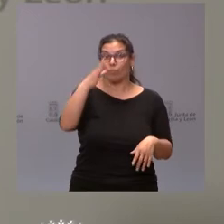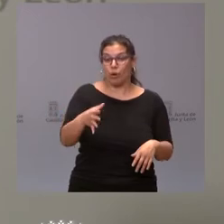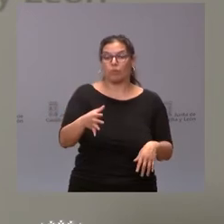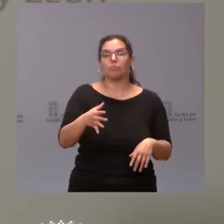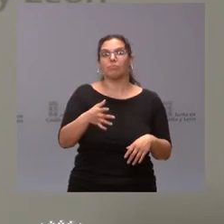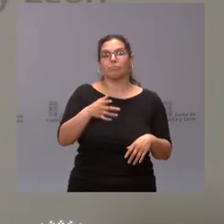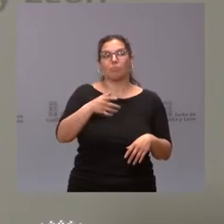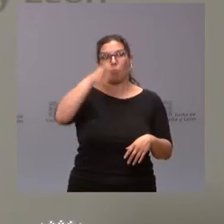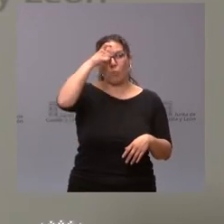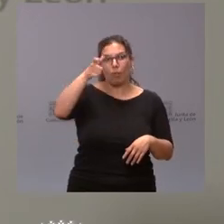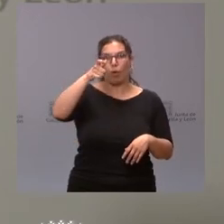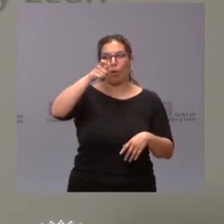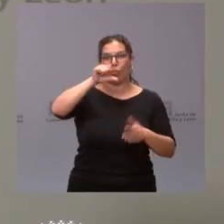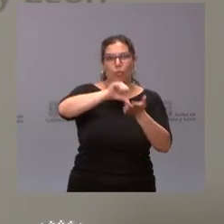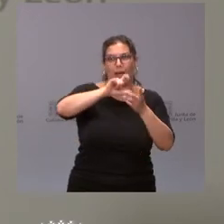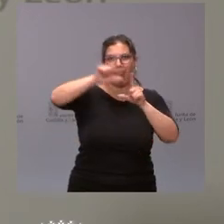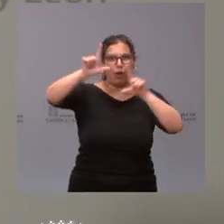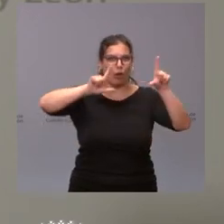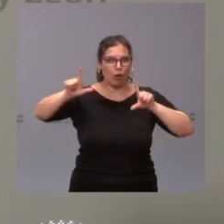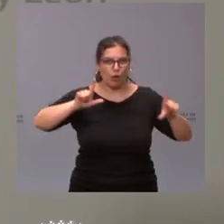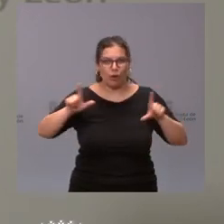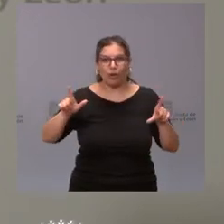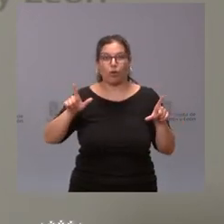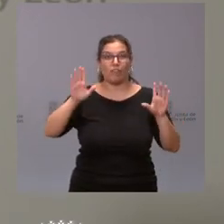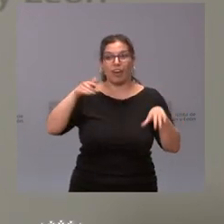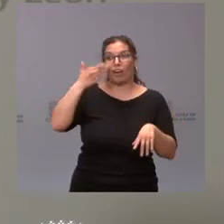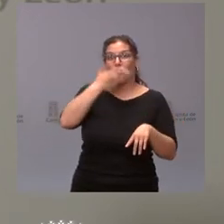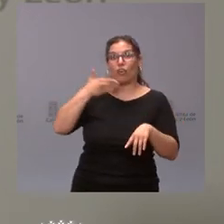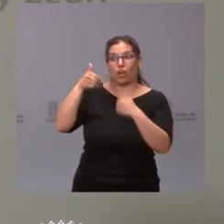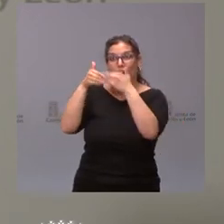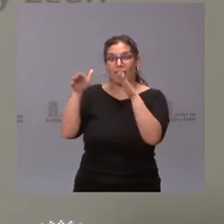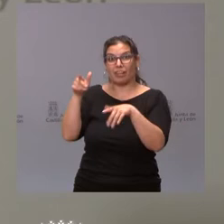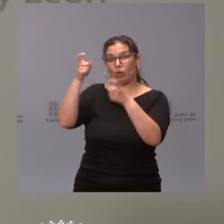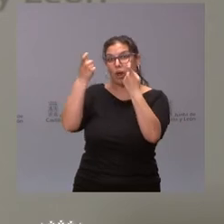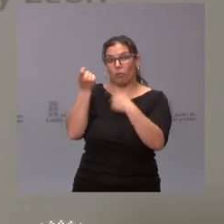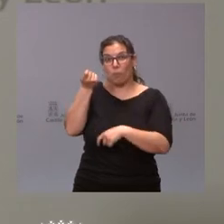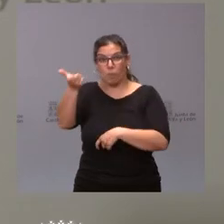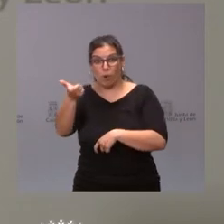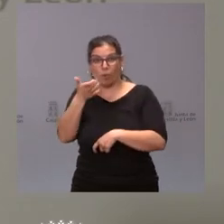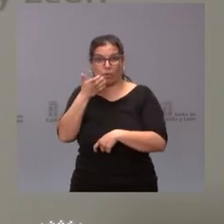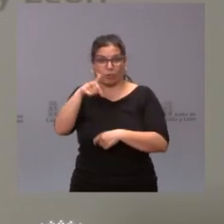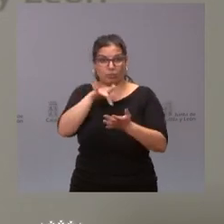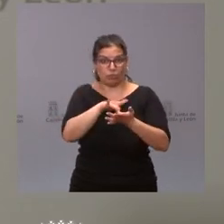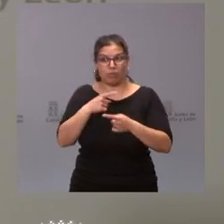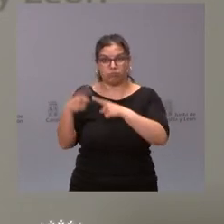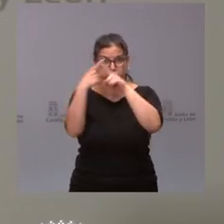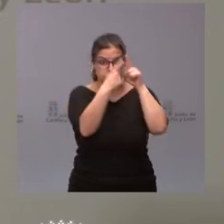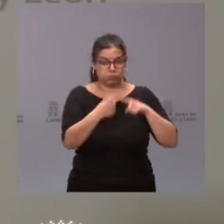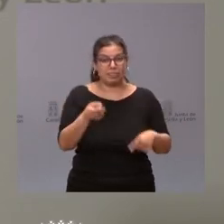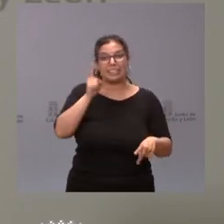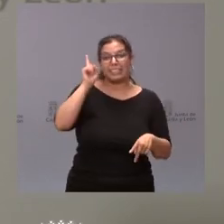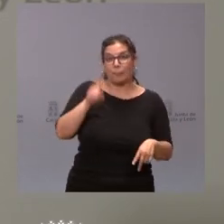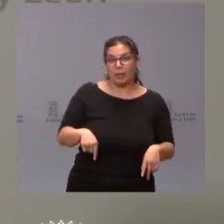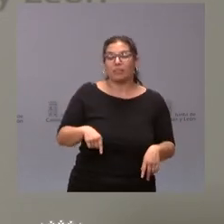no solamente exige que tengamos colegios abiertos con un número reducido de alumnos, como ocurre en Castilla y León, sino también